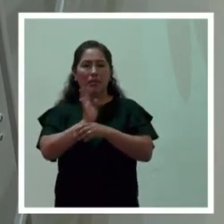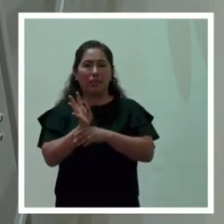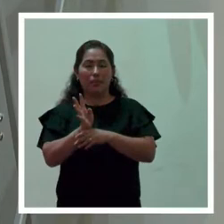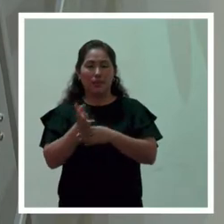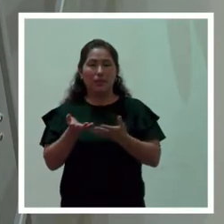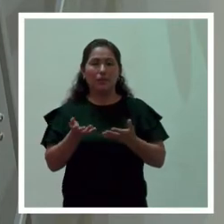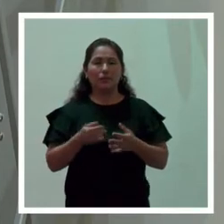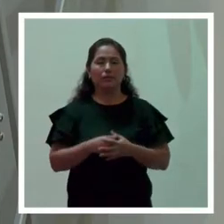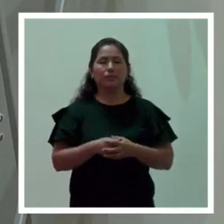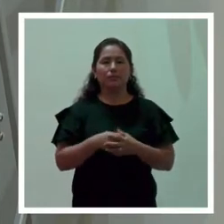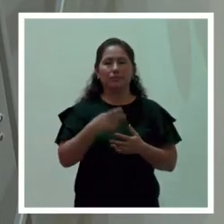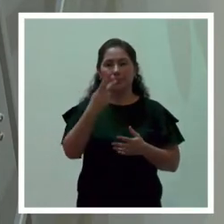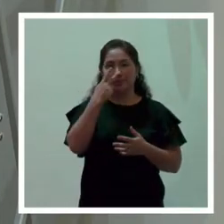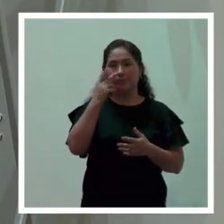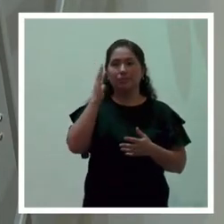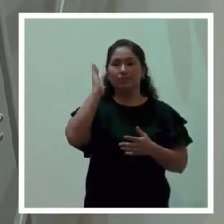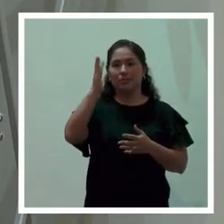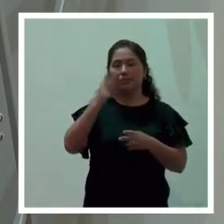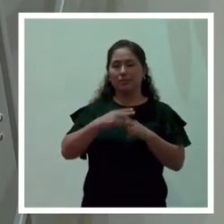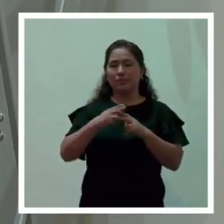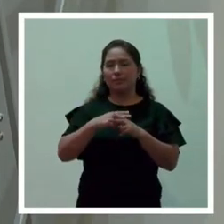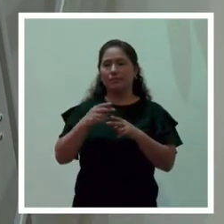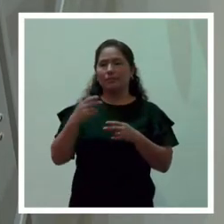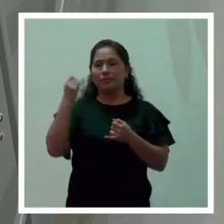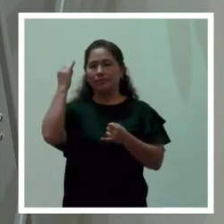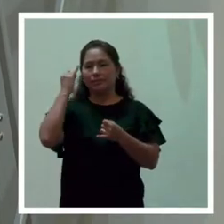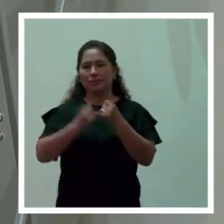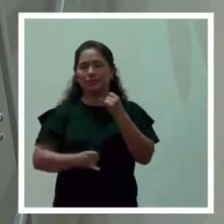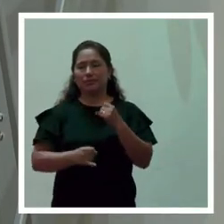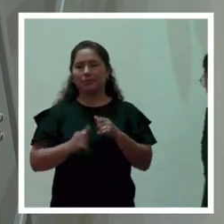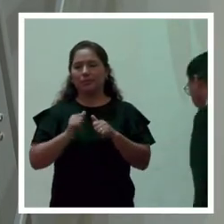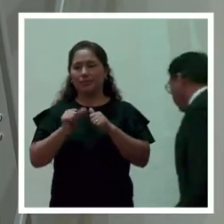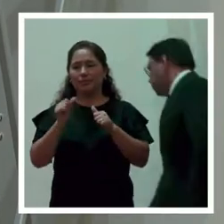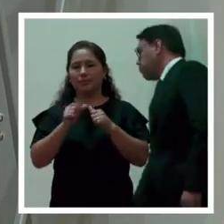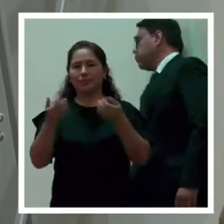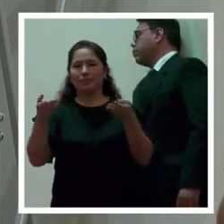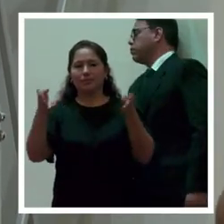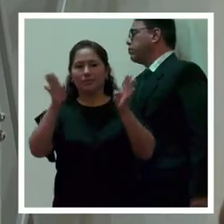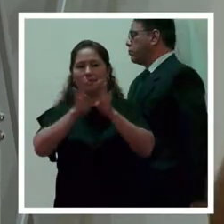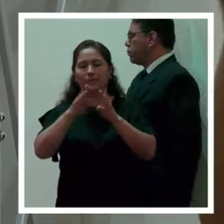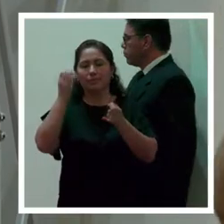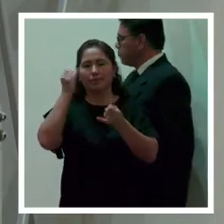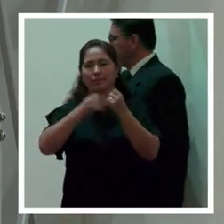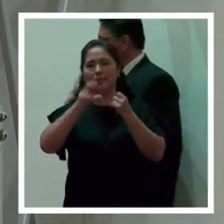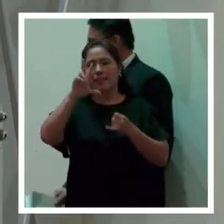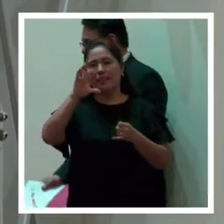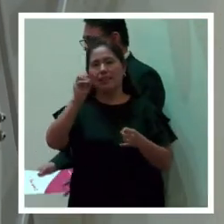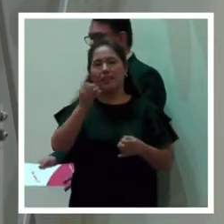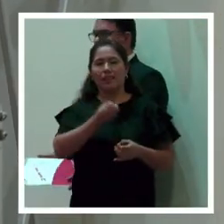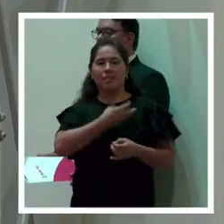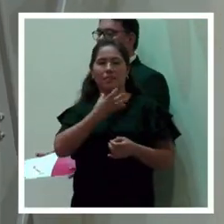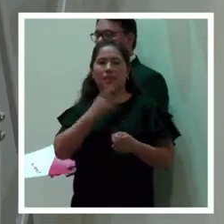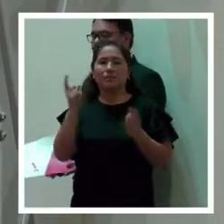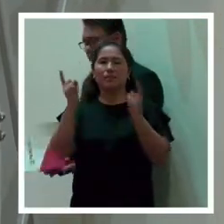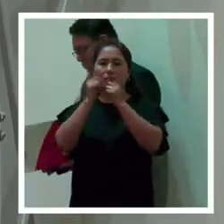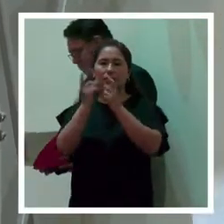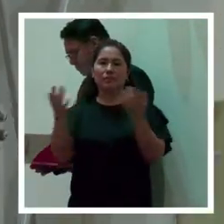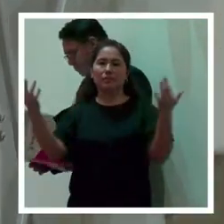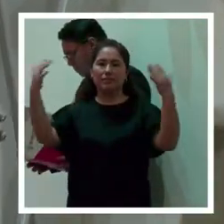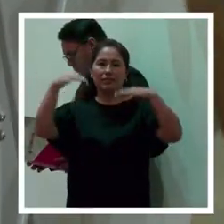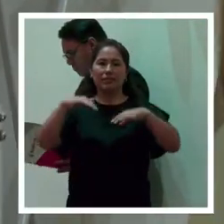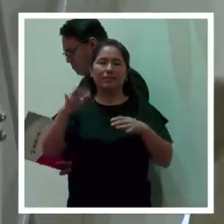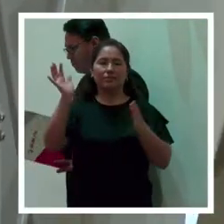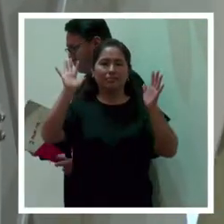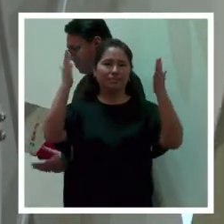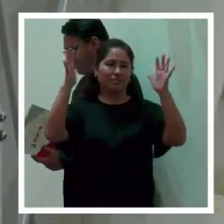lo vemos en esa fecha con estas palabras lo dejamos cerrado hasta el 30 de mayo que nos vemos y síganos viéndonos un